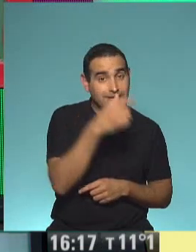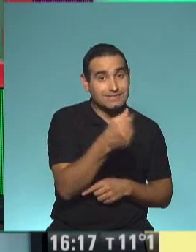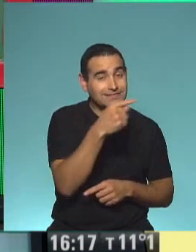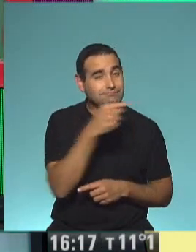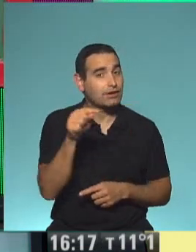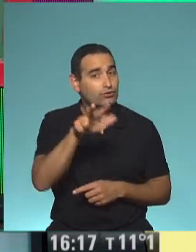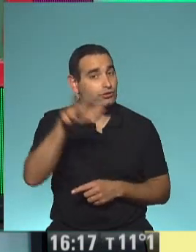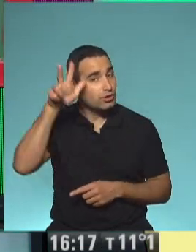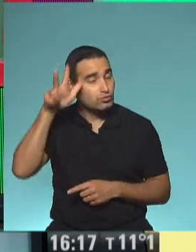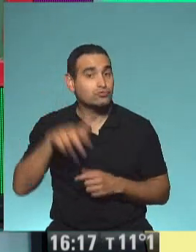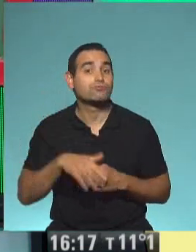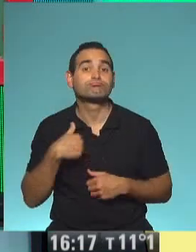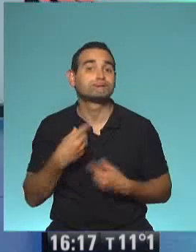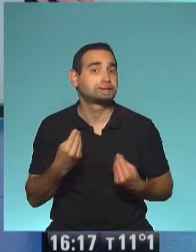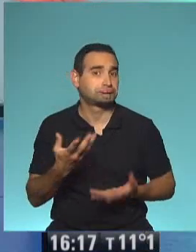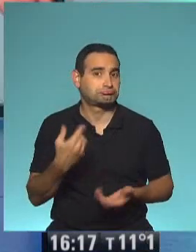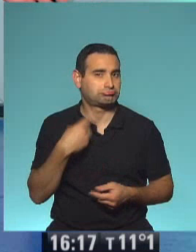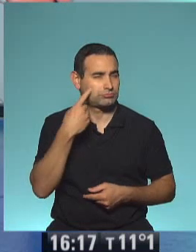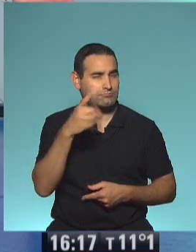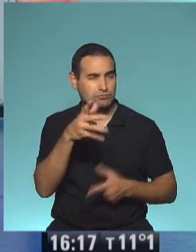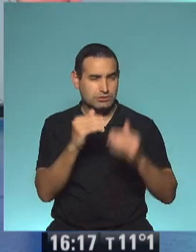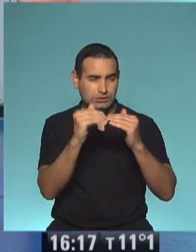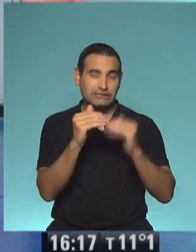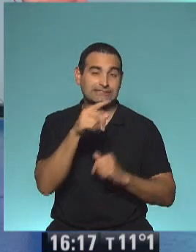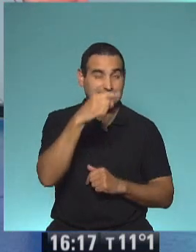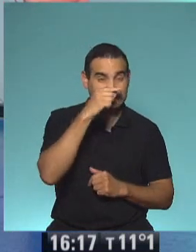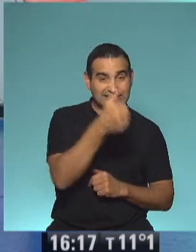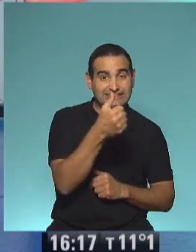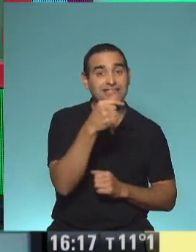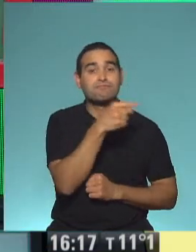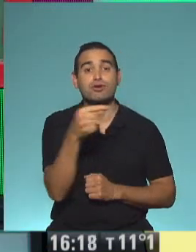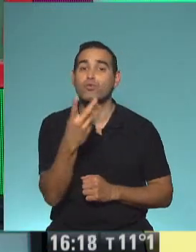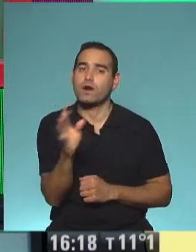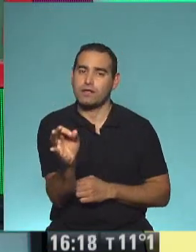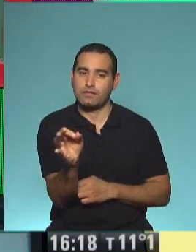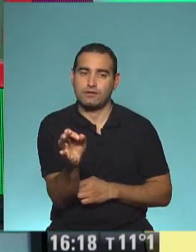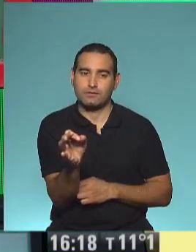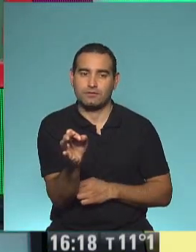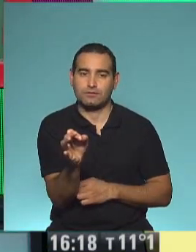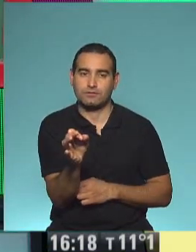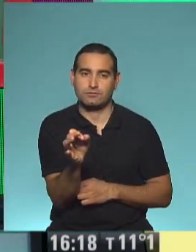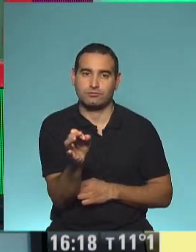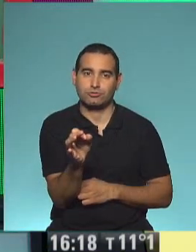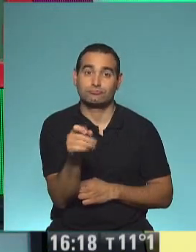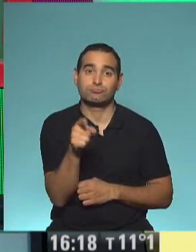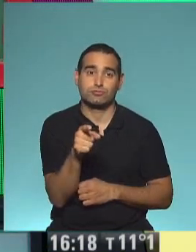menos 38. ¿Yo qué haría con el estimativo? 76 menos 40. ¿Sí? Que entonces si le voy sacando de 10, tengo